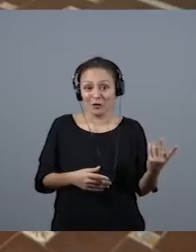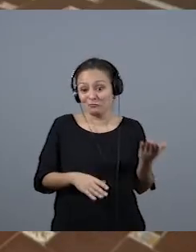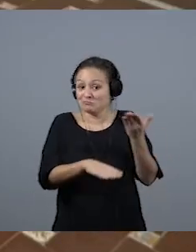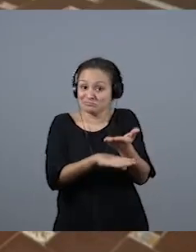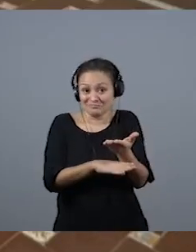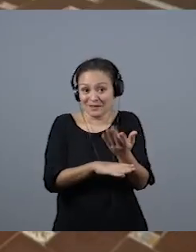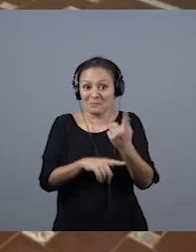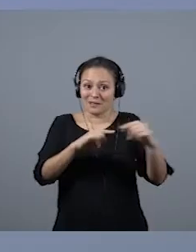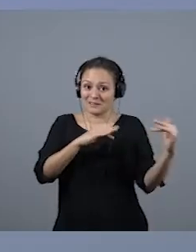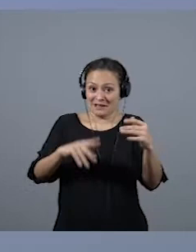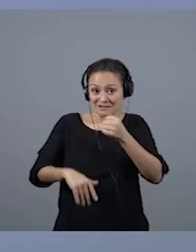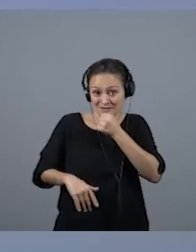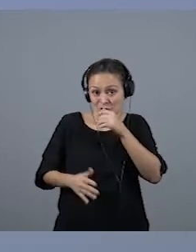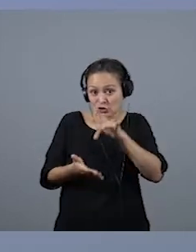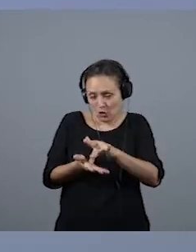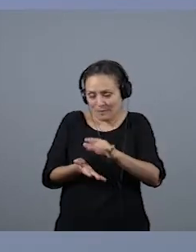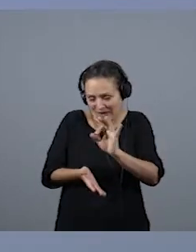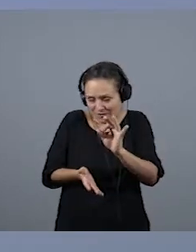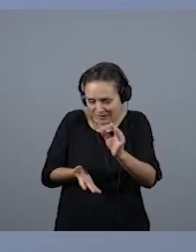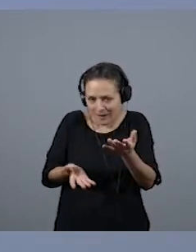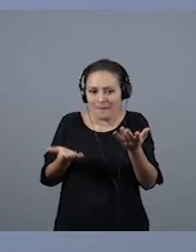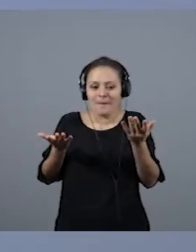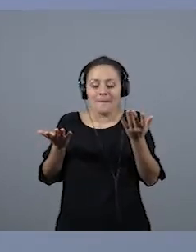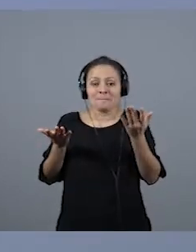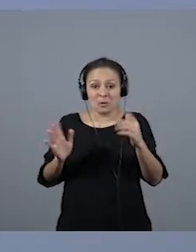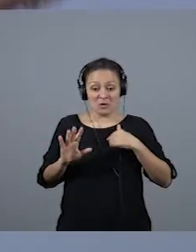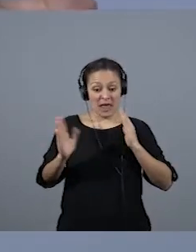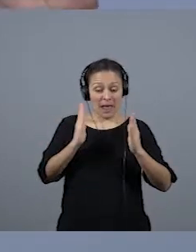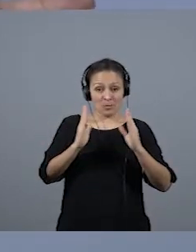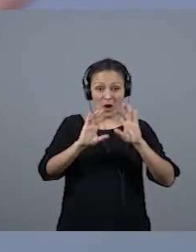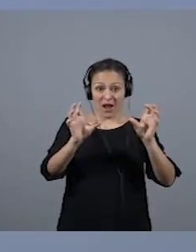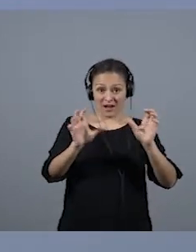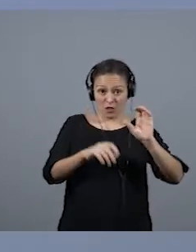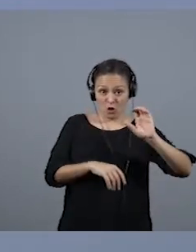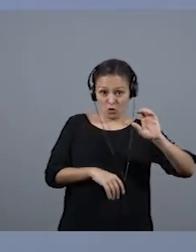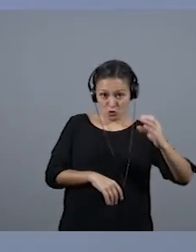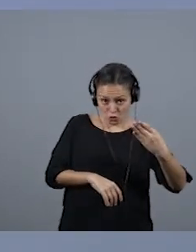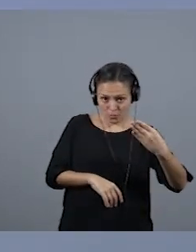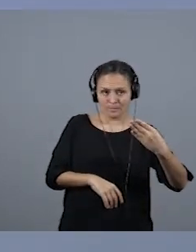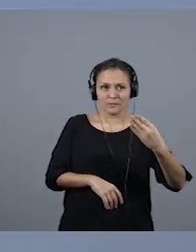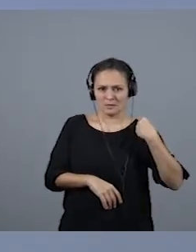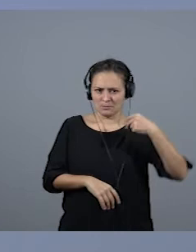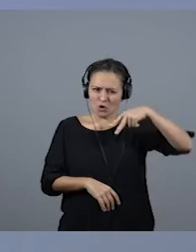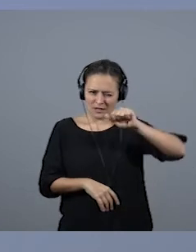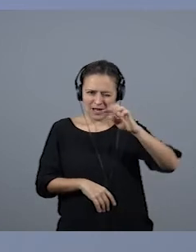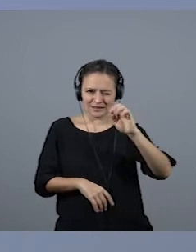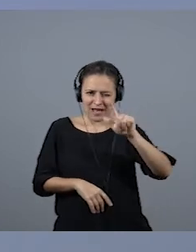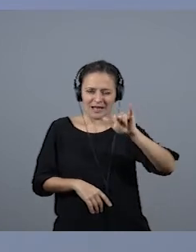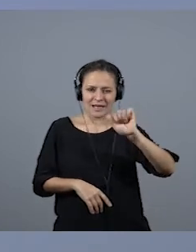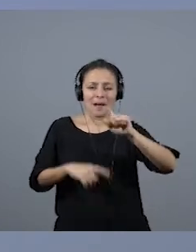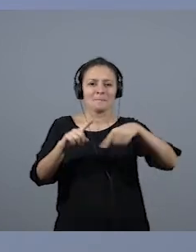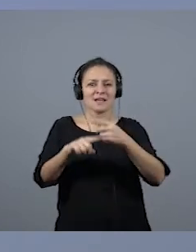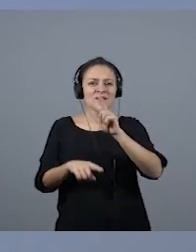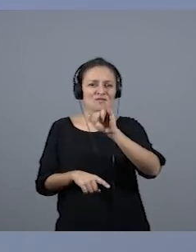Pero lo que voy es, en mi etapa de Radio Club coincidí, además de con Natalia, conmigo también tuve a Vicky Luis, con la que después me reencontré en Televisión